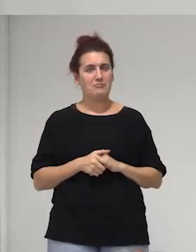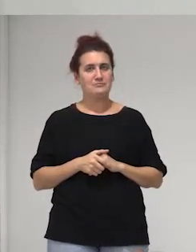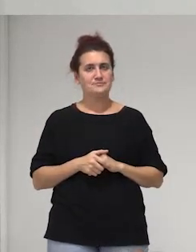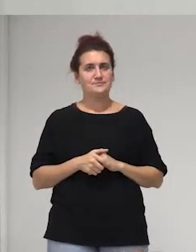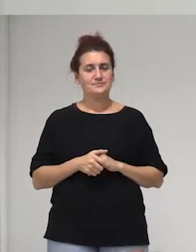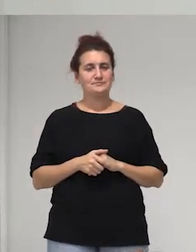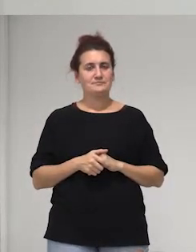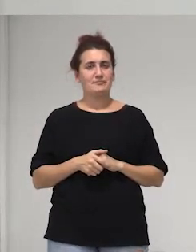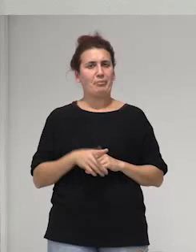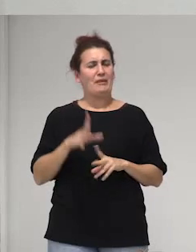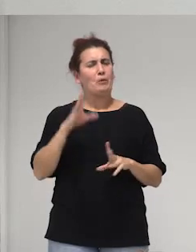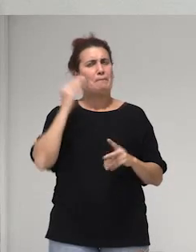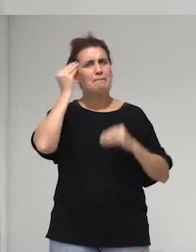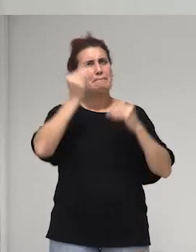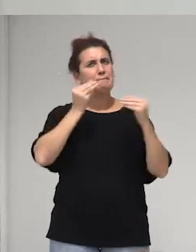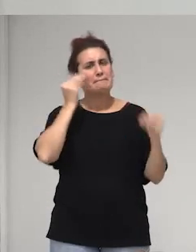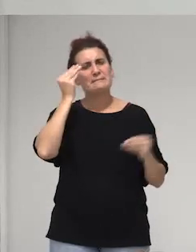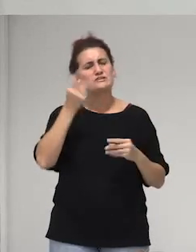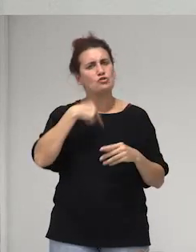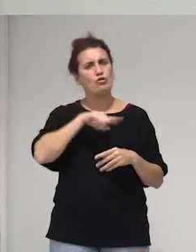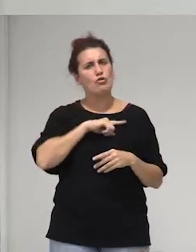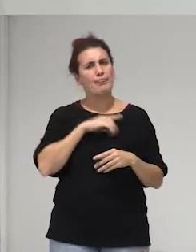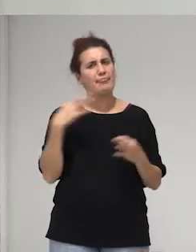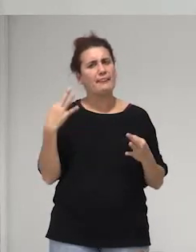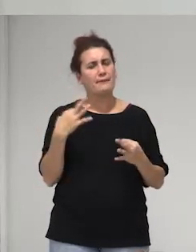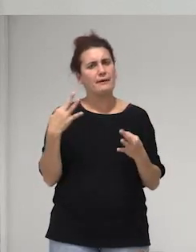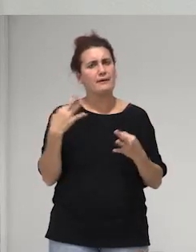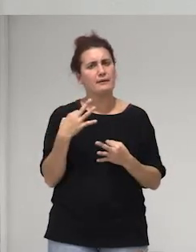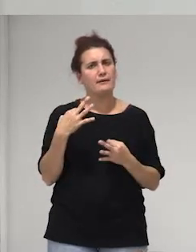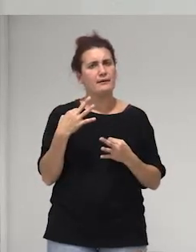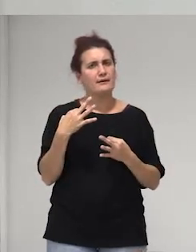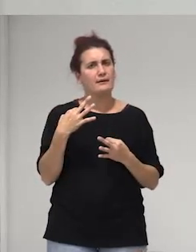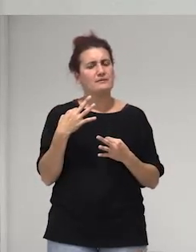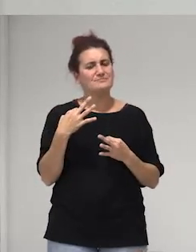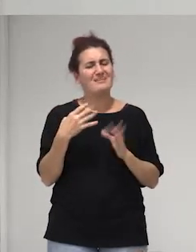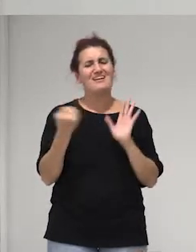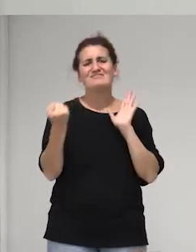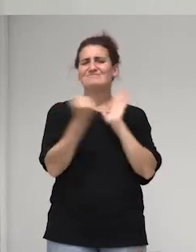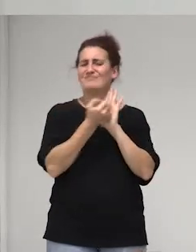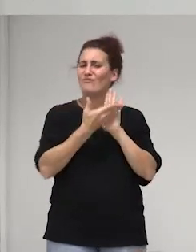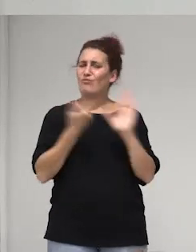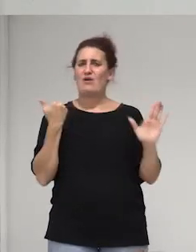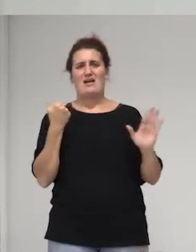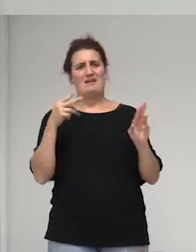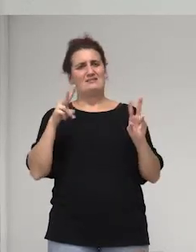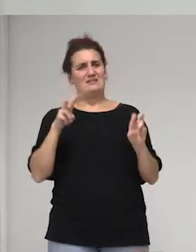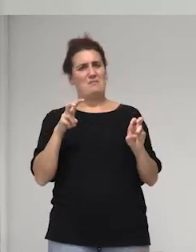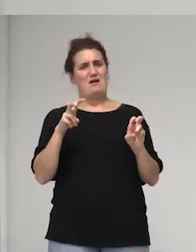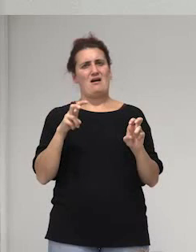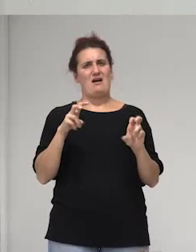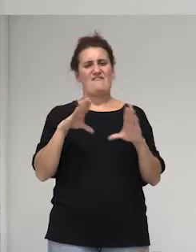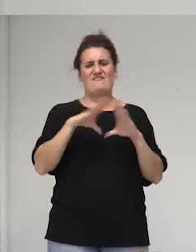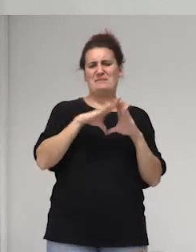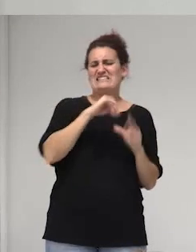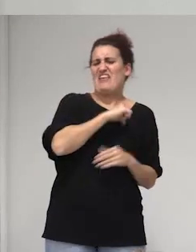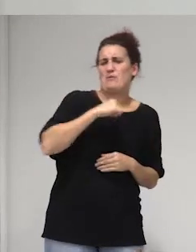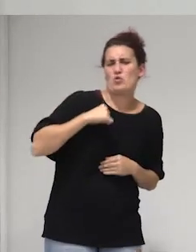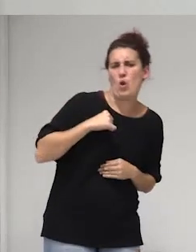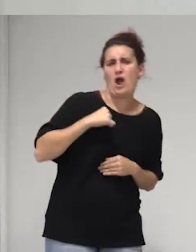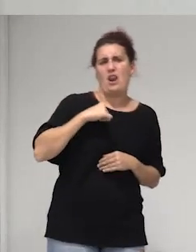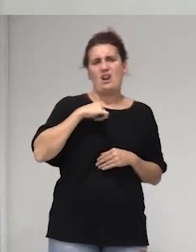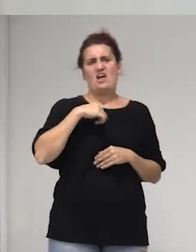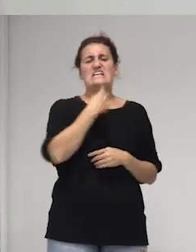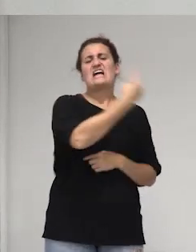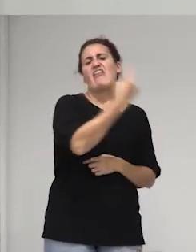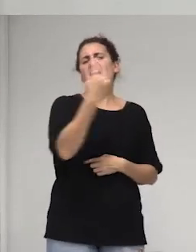yo creo que hay que creo que hay que desestereotipar esa radicalidad y hay que hacerla individual o sea que la viva cada